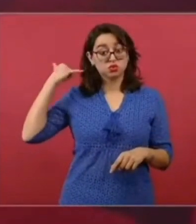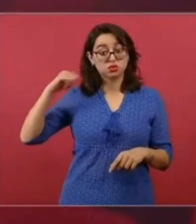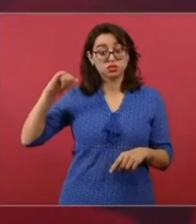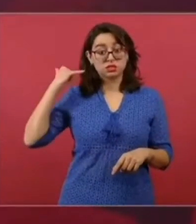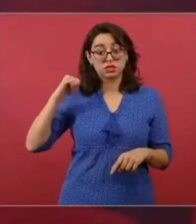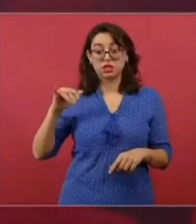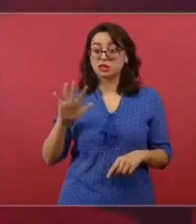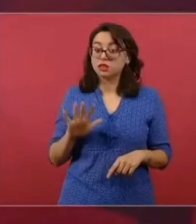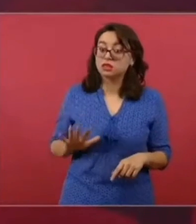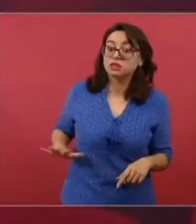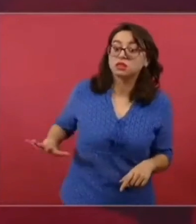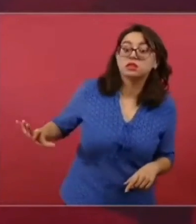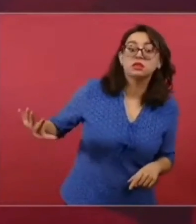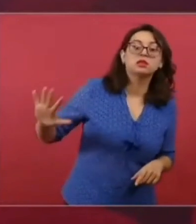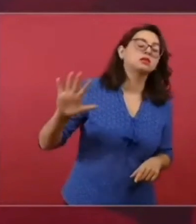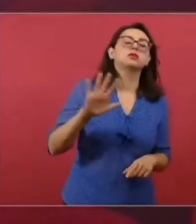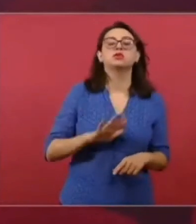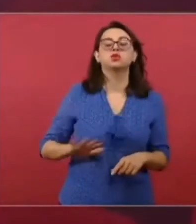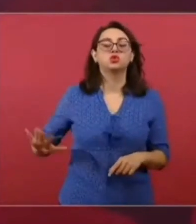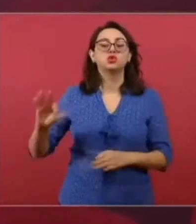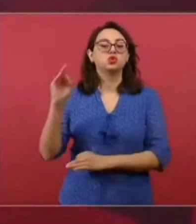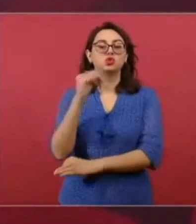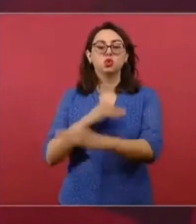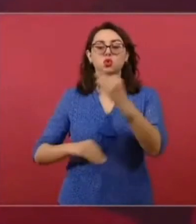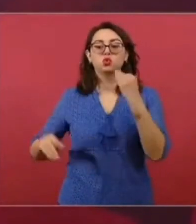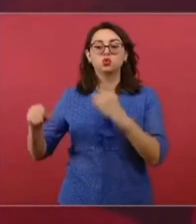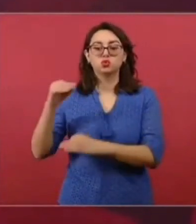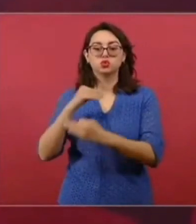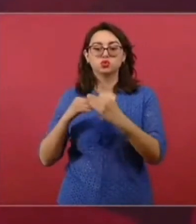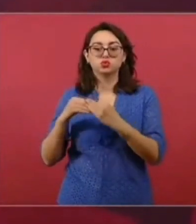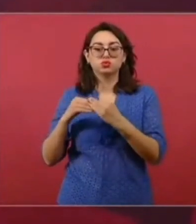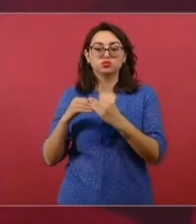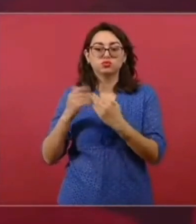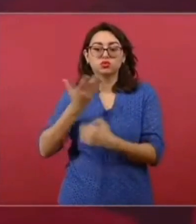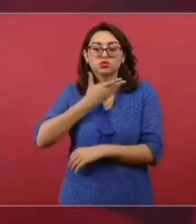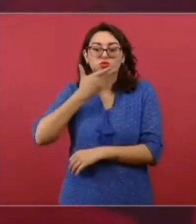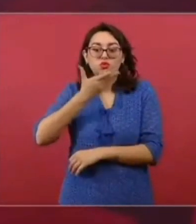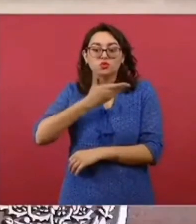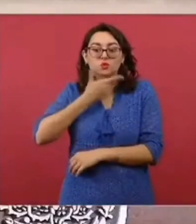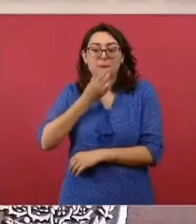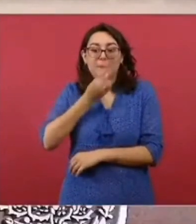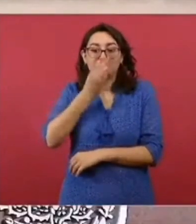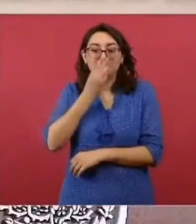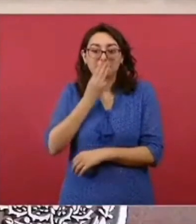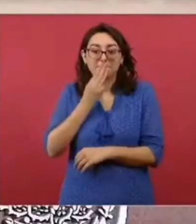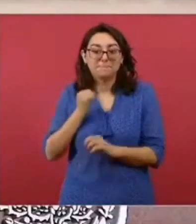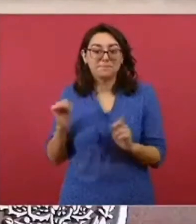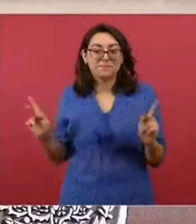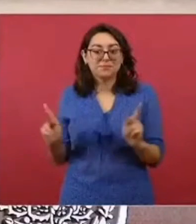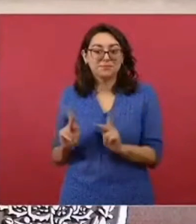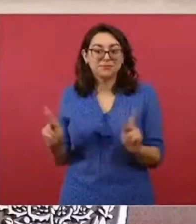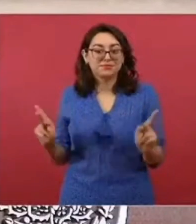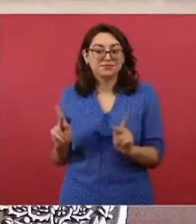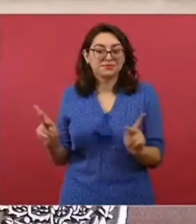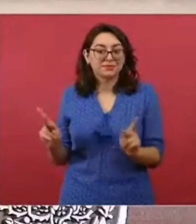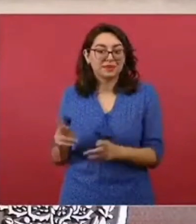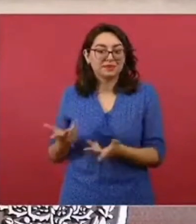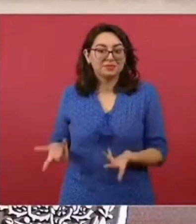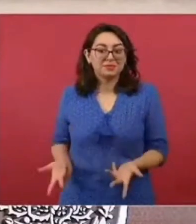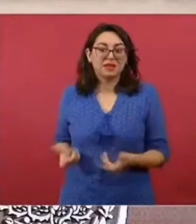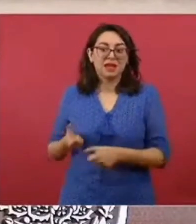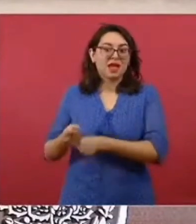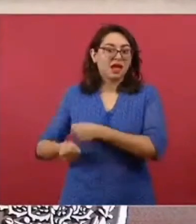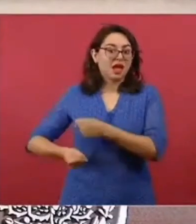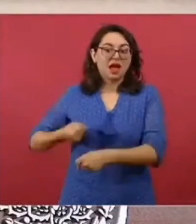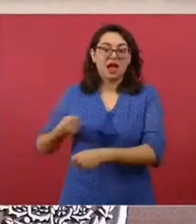preponderantemente de un uso de apicultura. Esto ya tiene muchísimos años y que